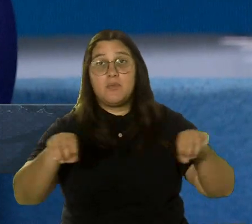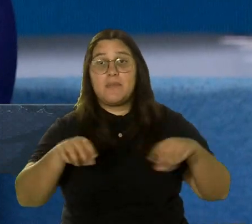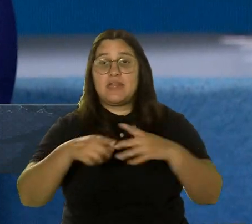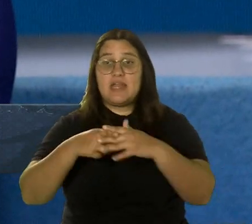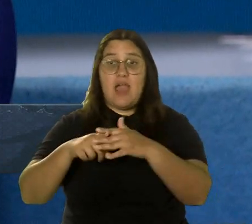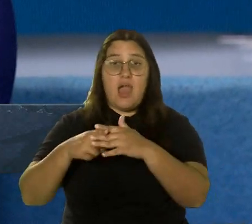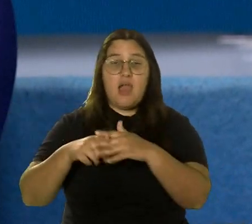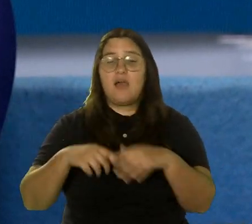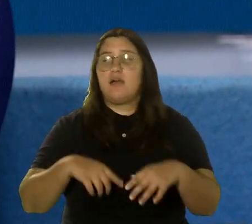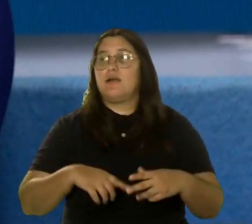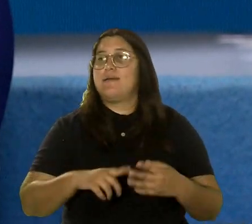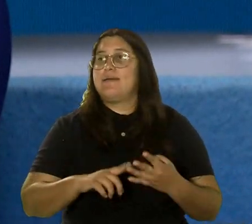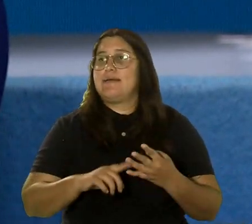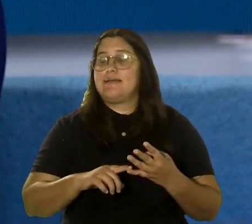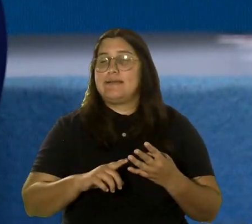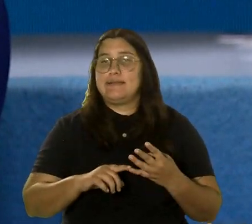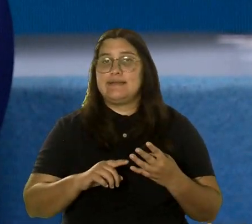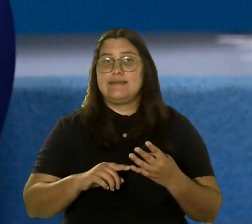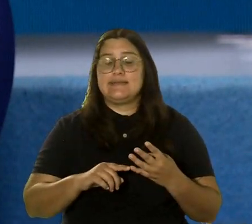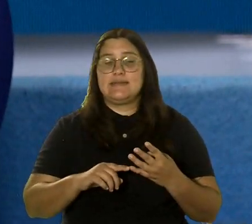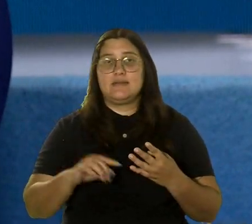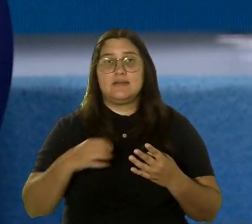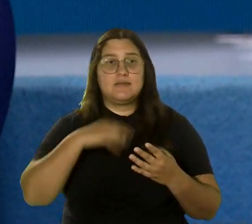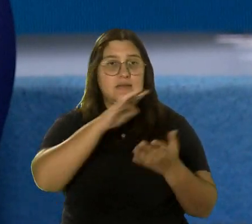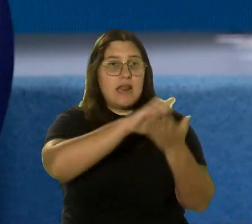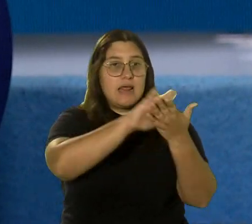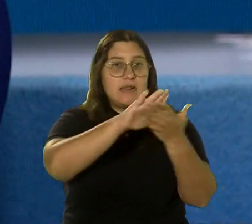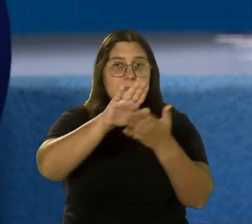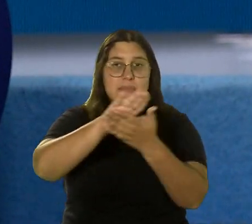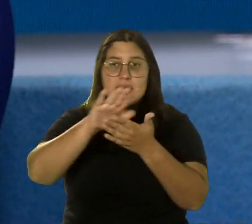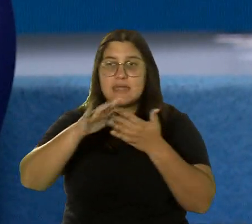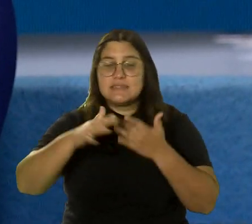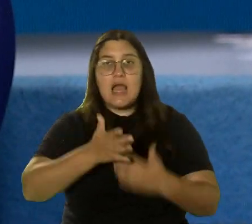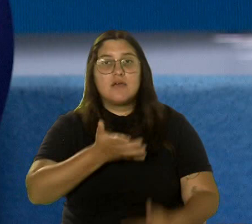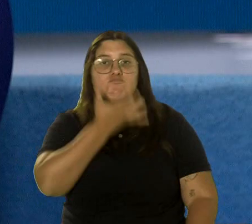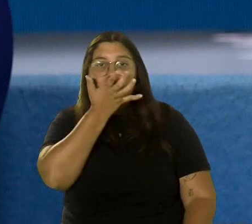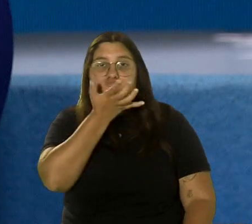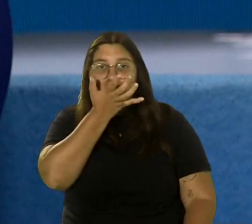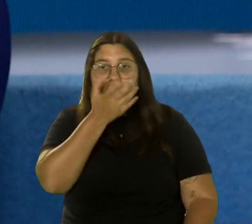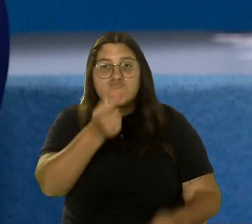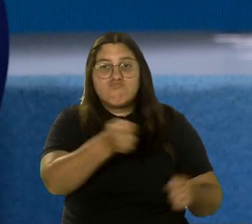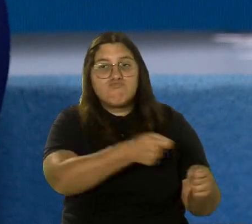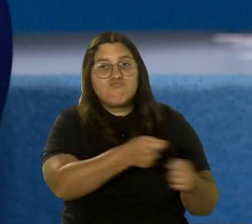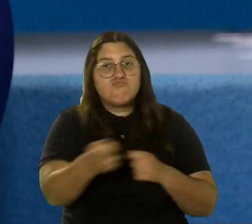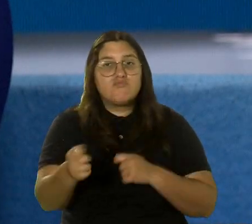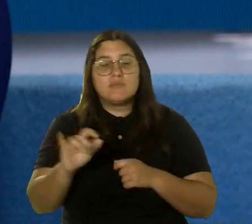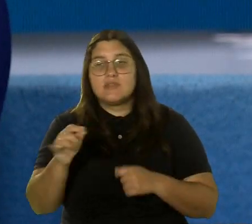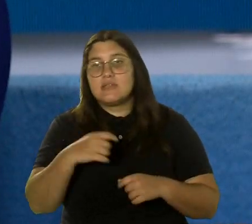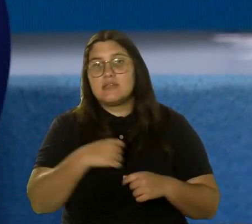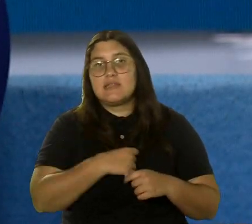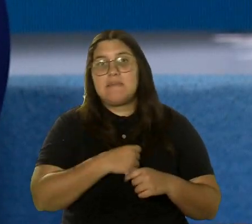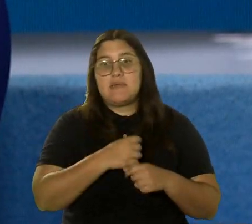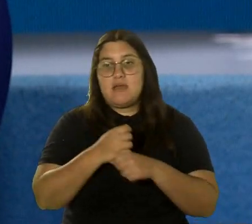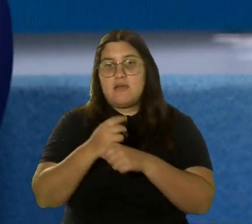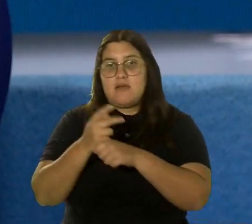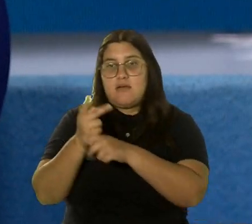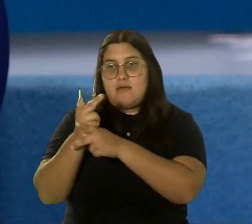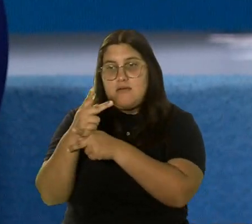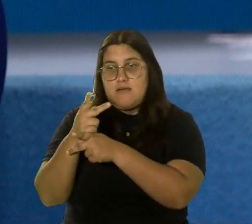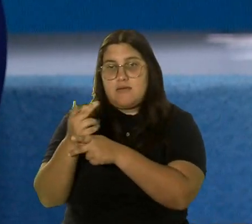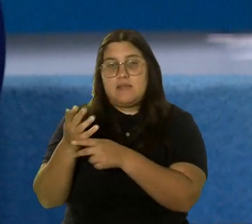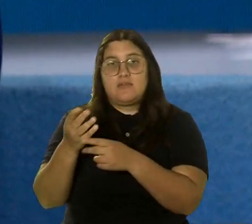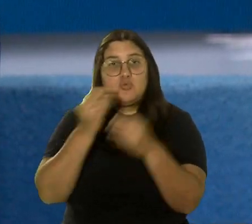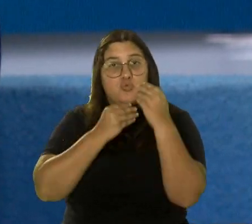desde lo que es entonces búsqueda de limpieza, landscaping, se trabaja también lo que es manufactura en el área de comida.